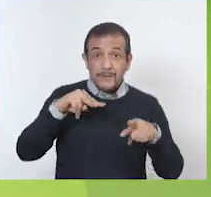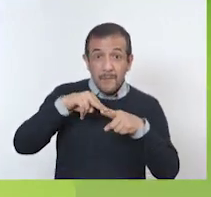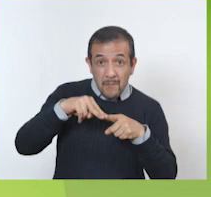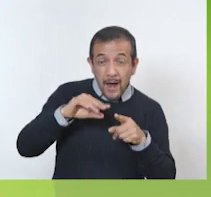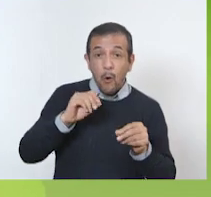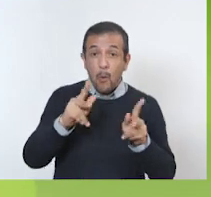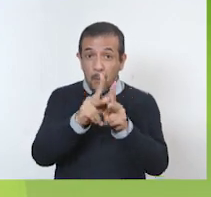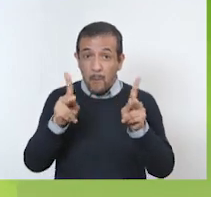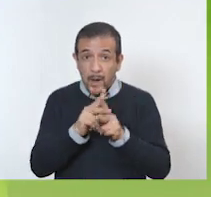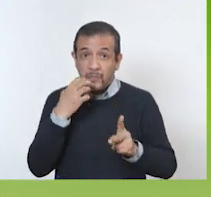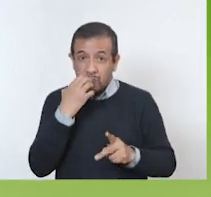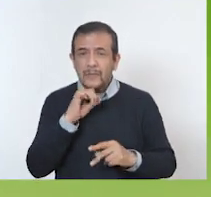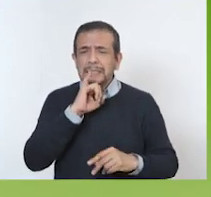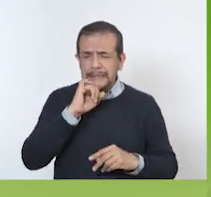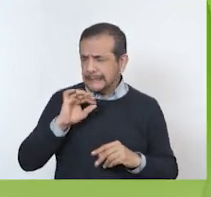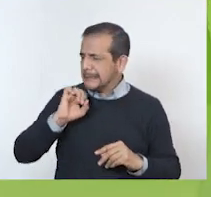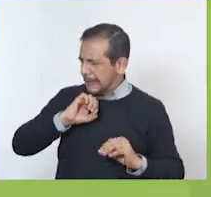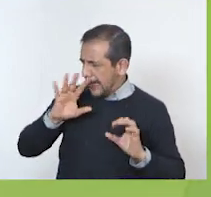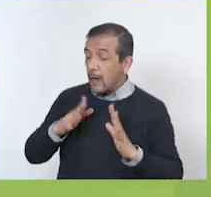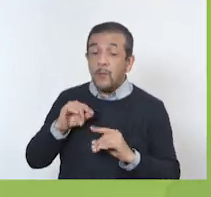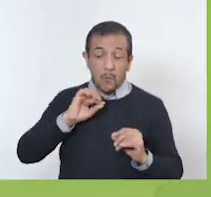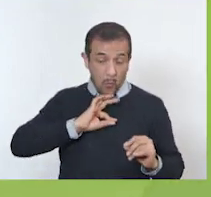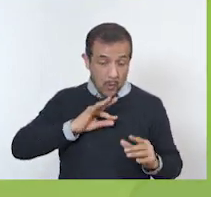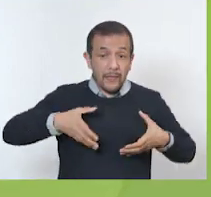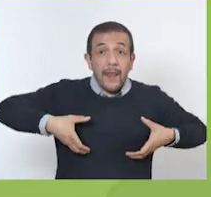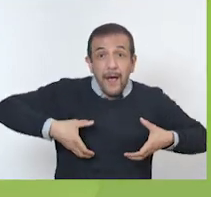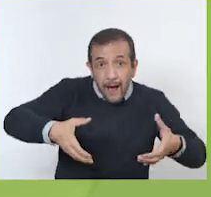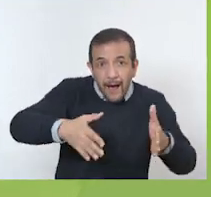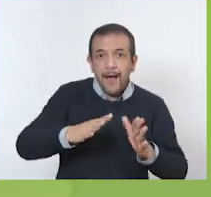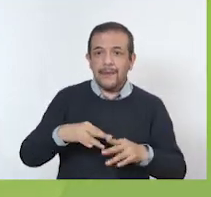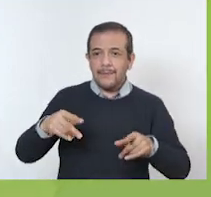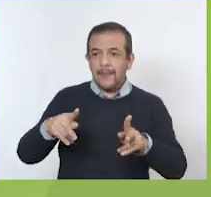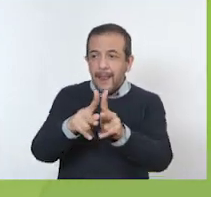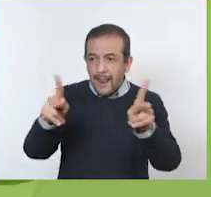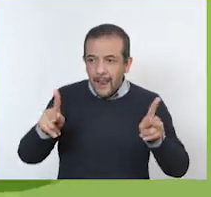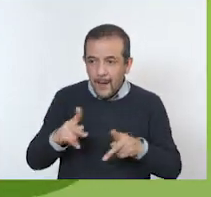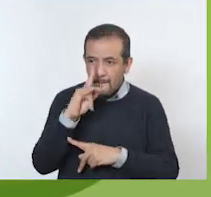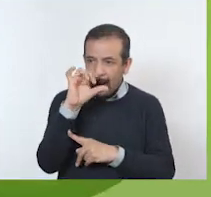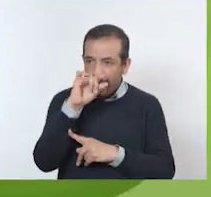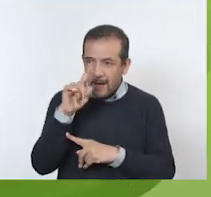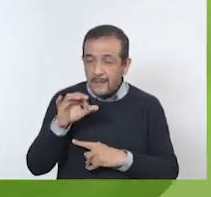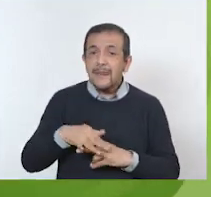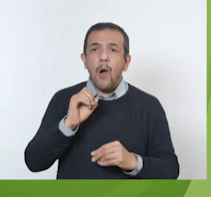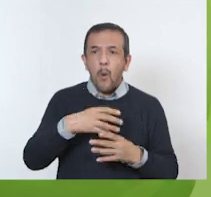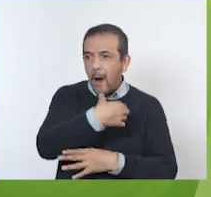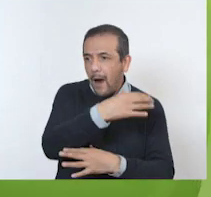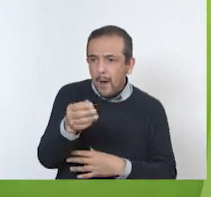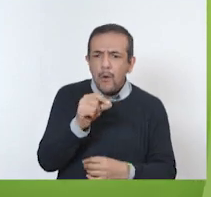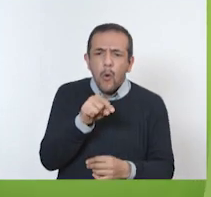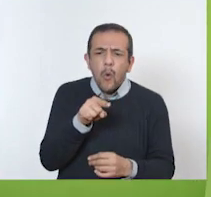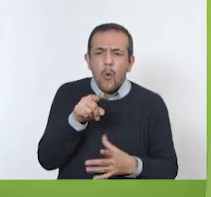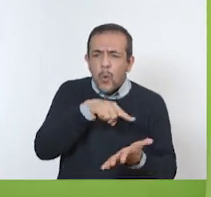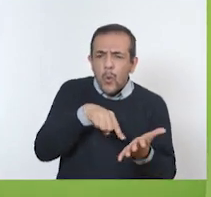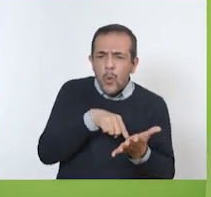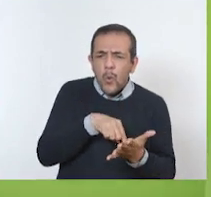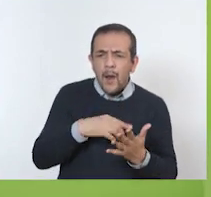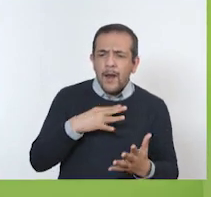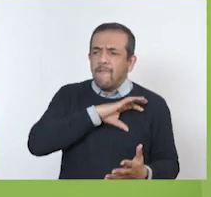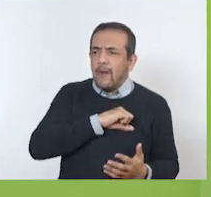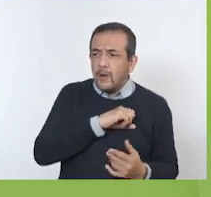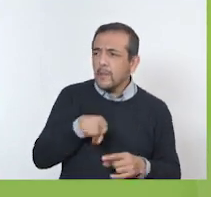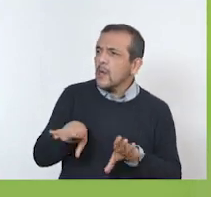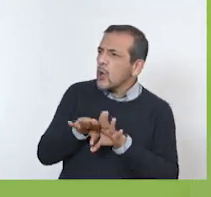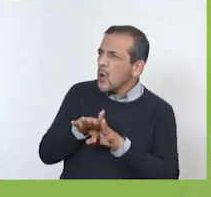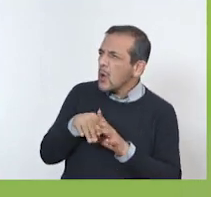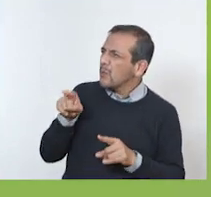la escuela? Sí. También puede ser la calle, la plaza, el campo o tu lugar favorito. ¿Y cómo se hace